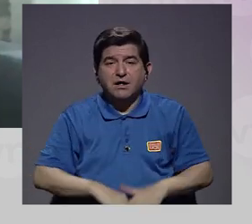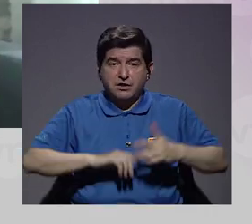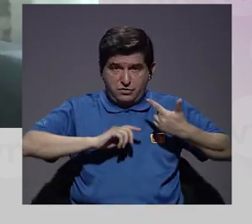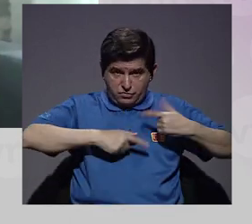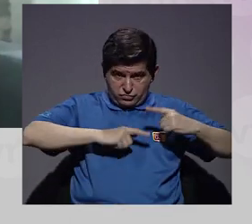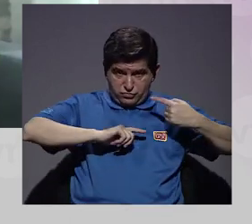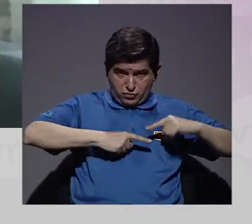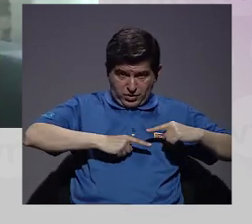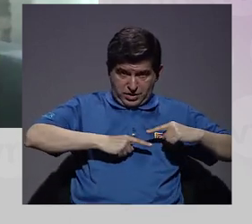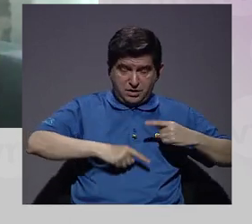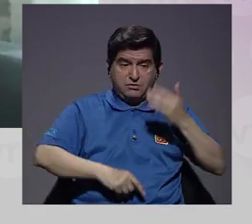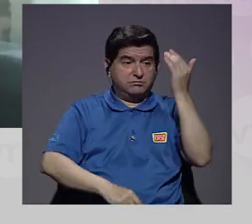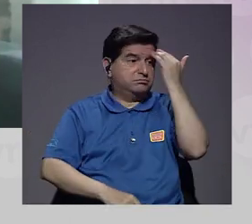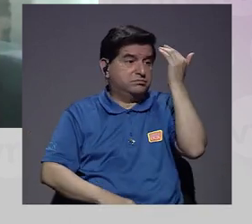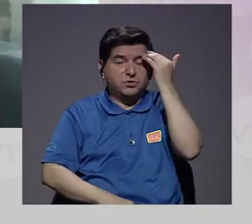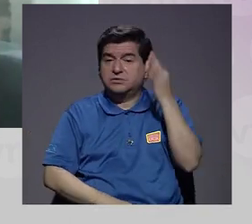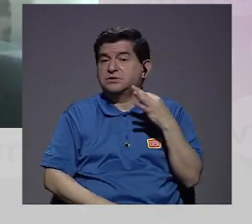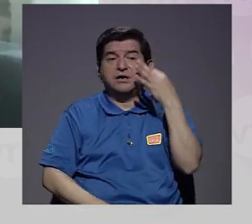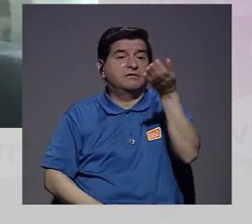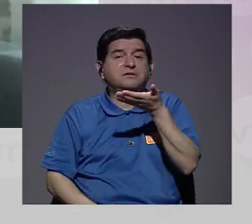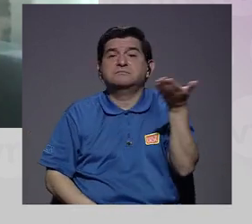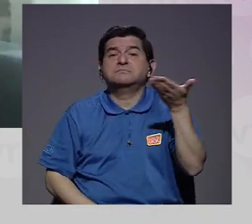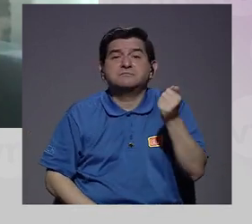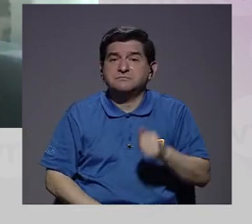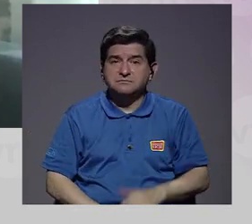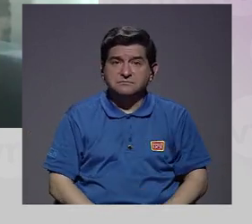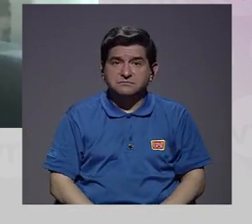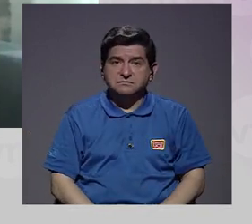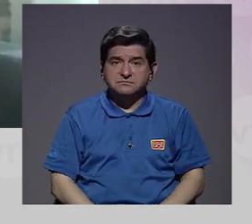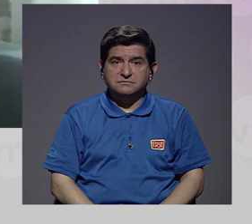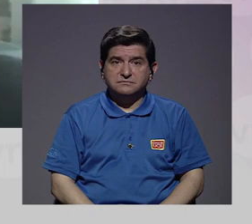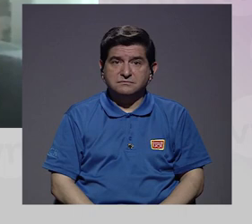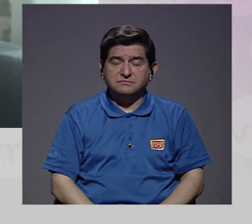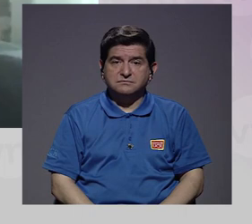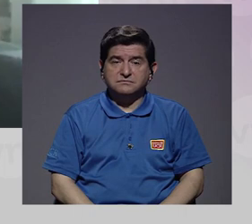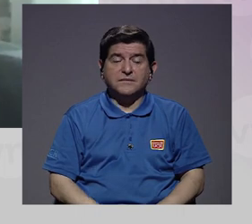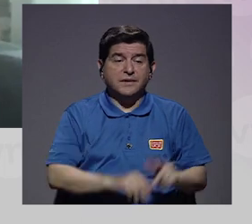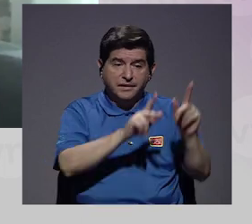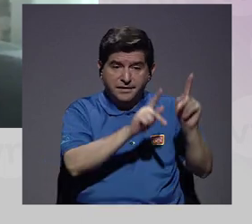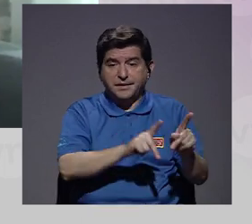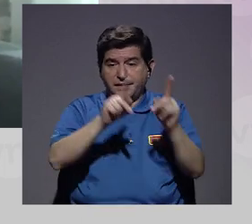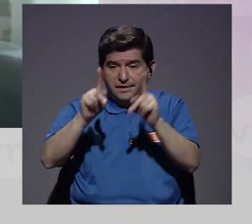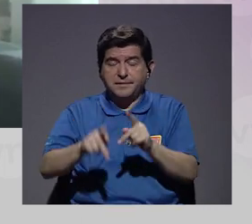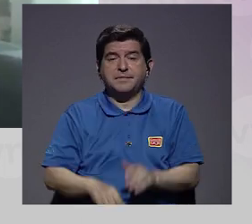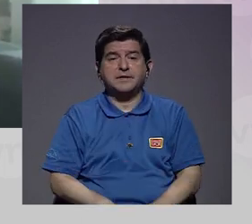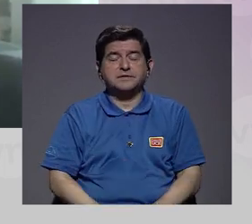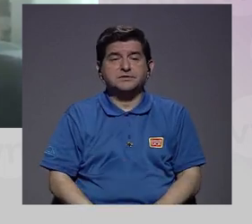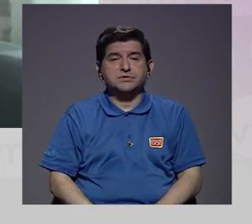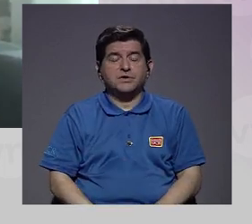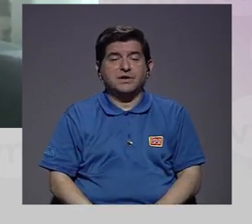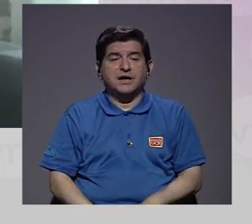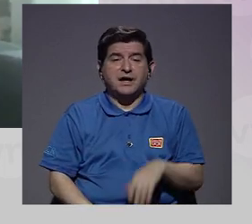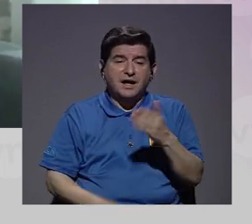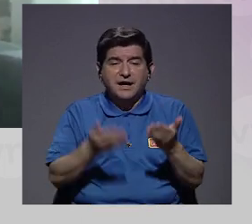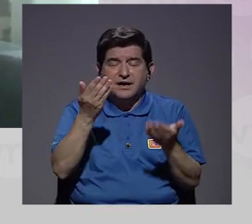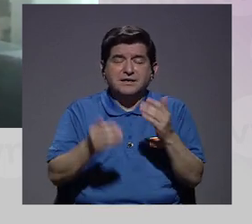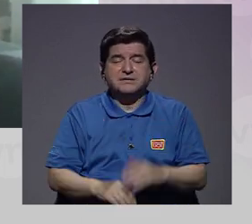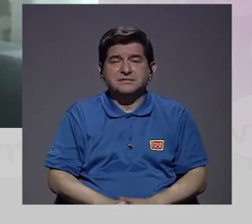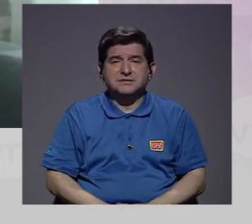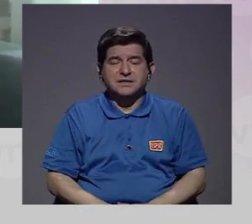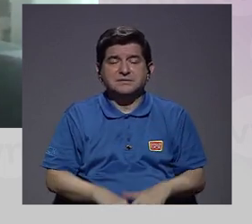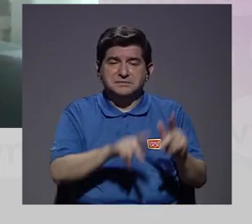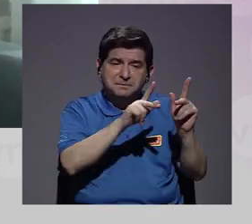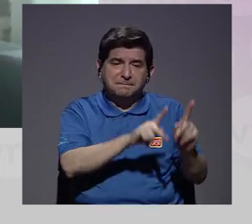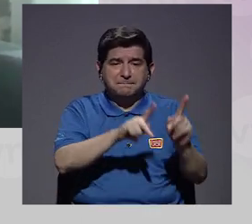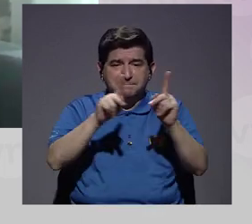Un duelo por lo que no sabemos que va a venir, ¿verdad? Entonces, y bueno, la gente que encima está perdiendo gente